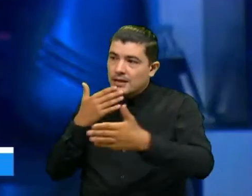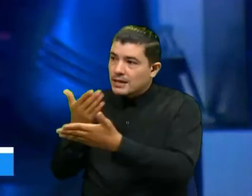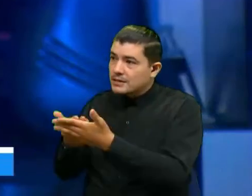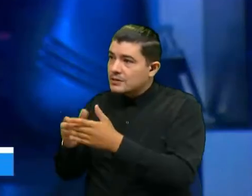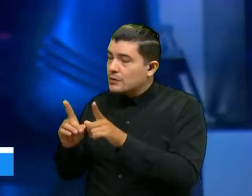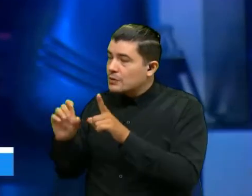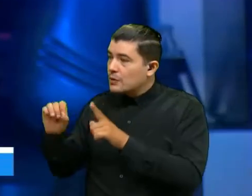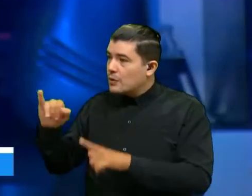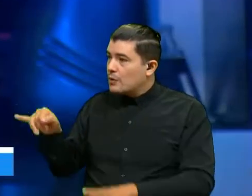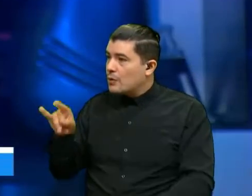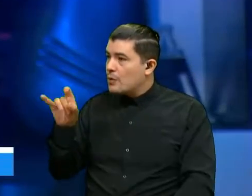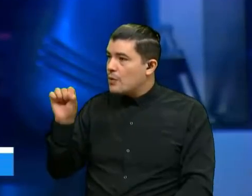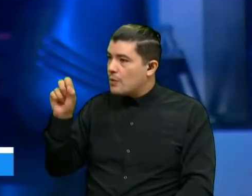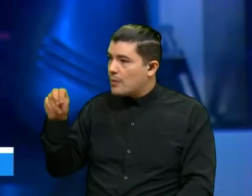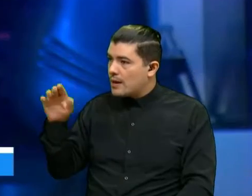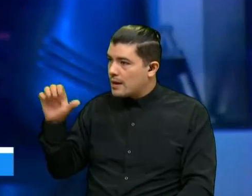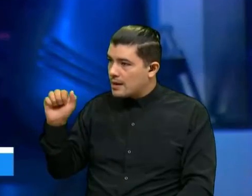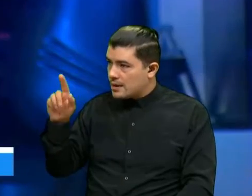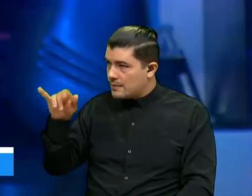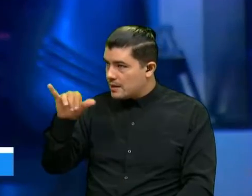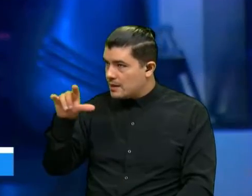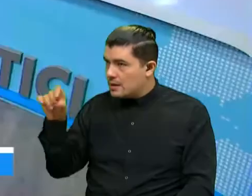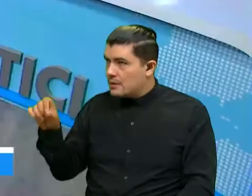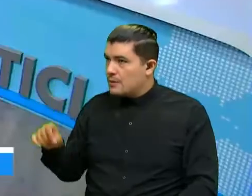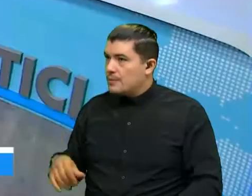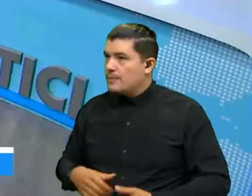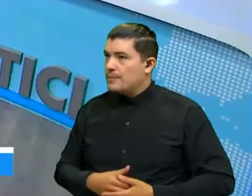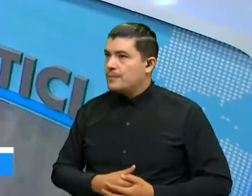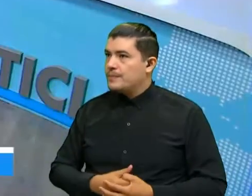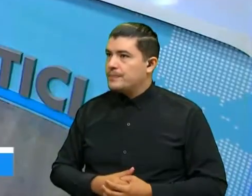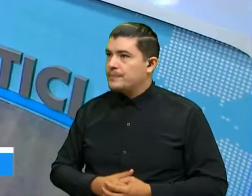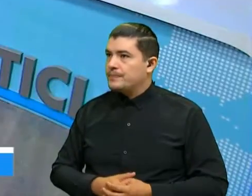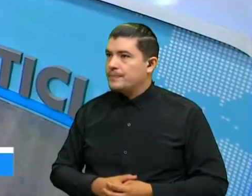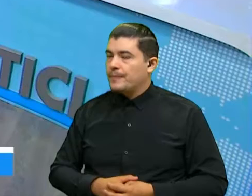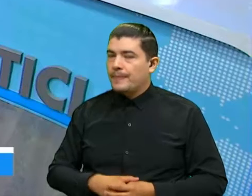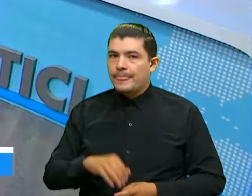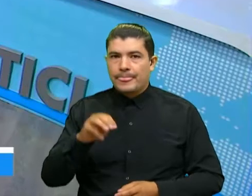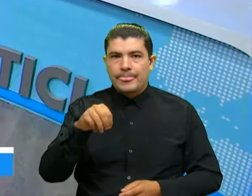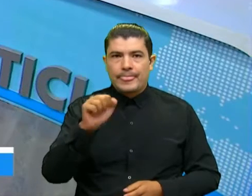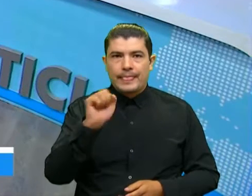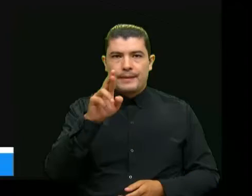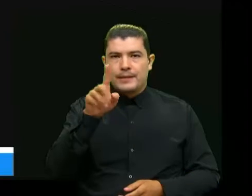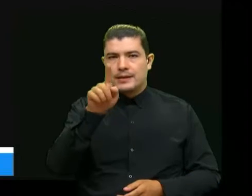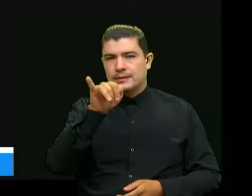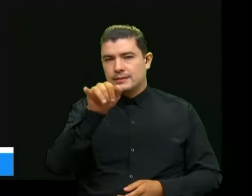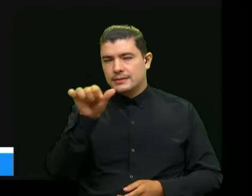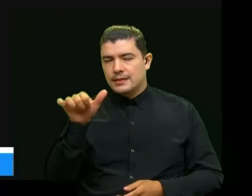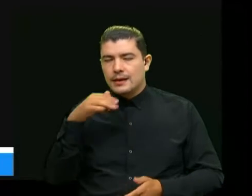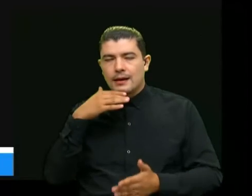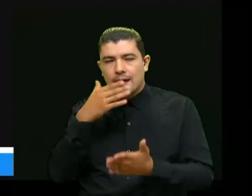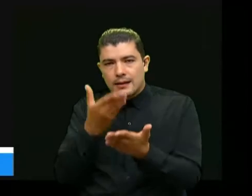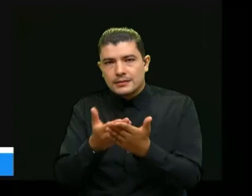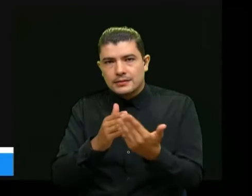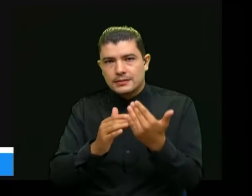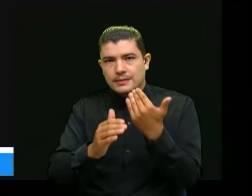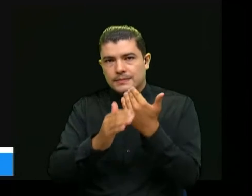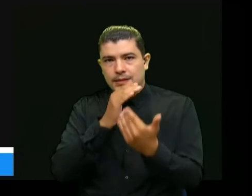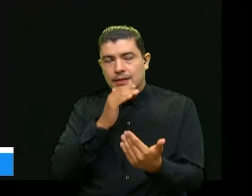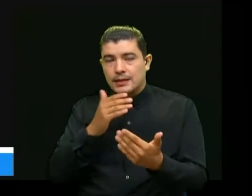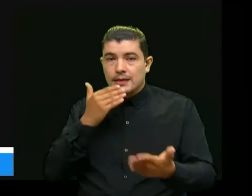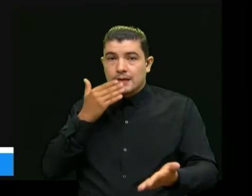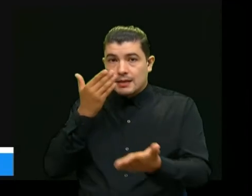rápidamente una despedida para los televidentes también bueno Marcia muchísimas gracias por la invitación gracias